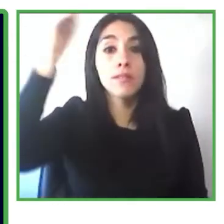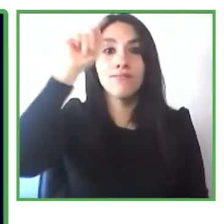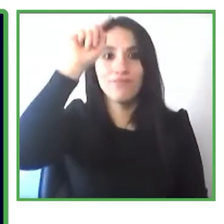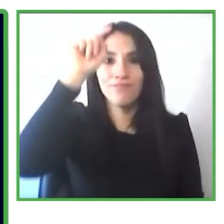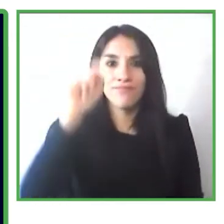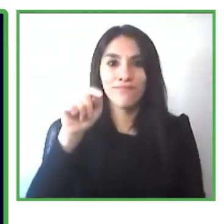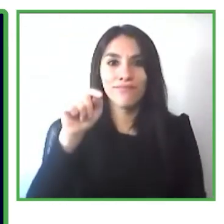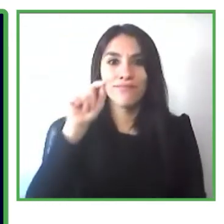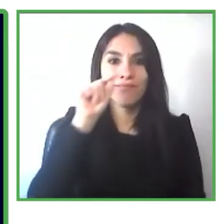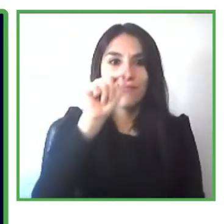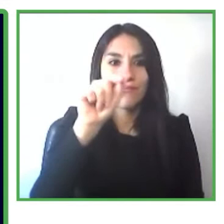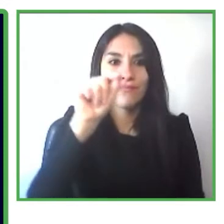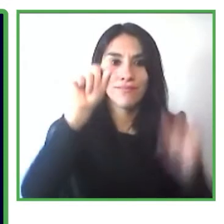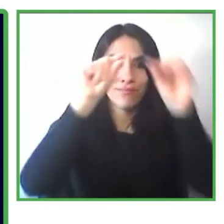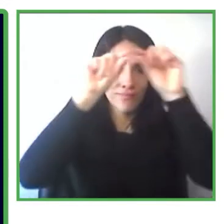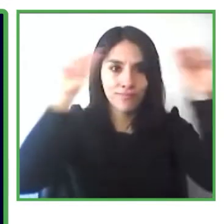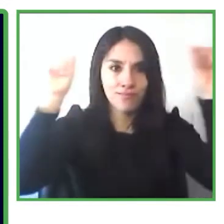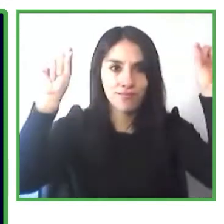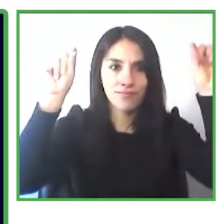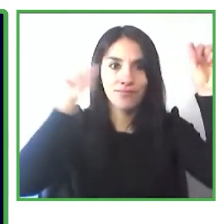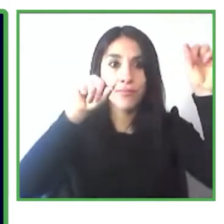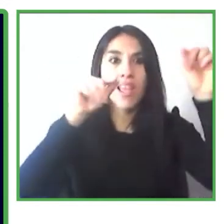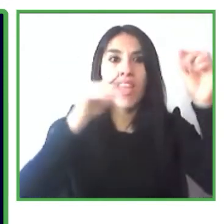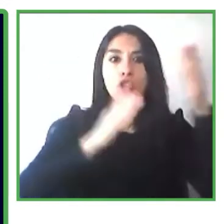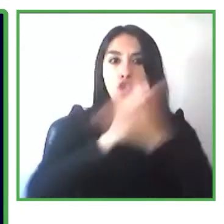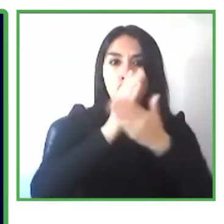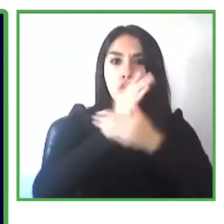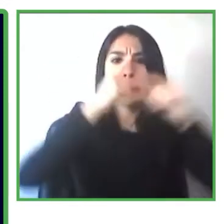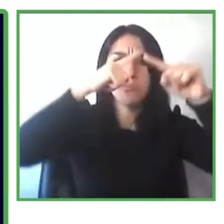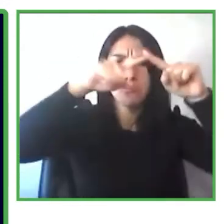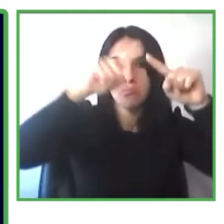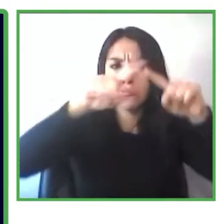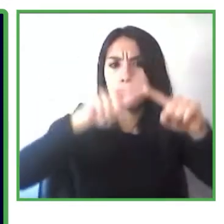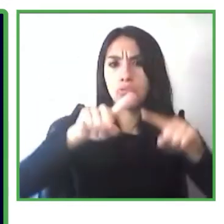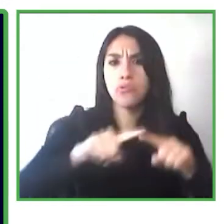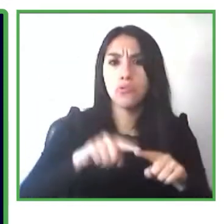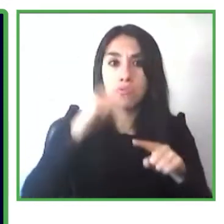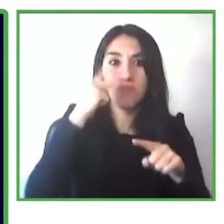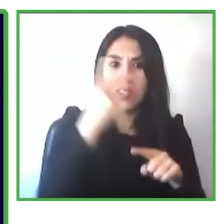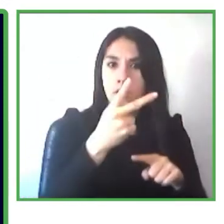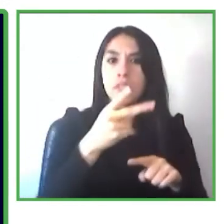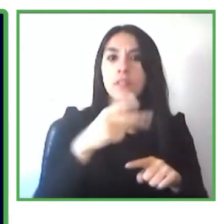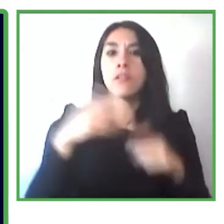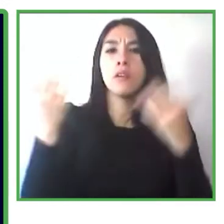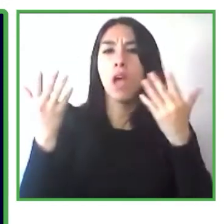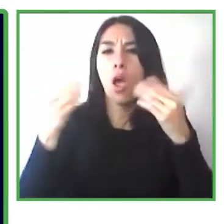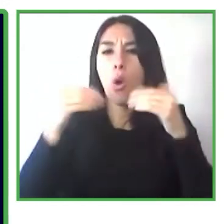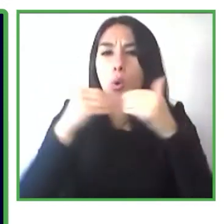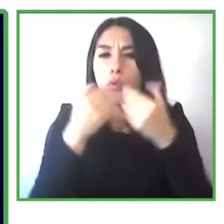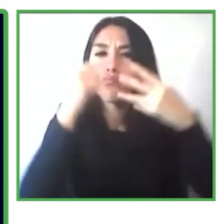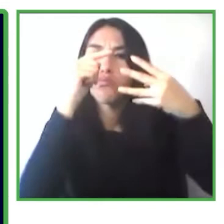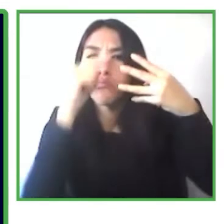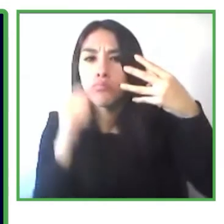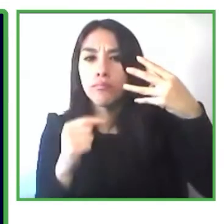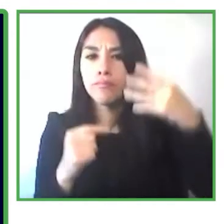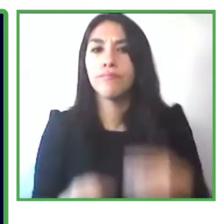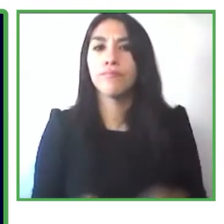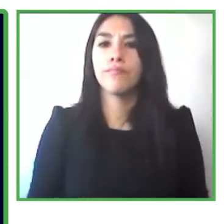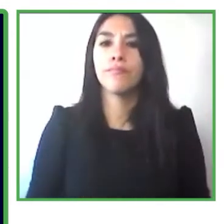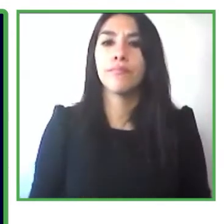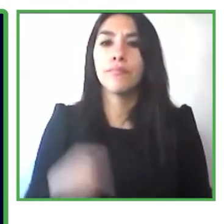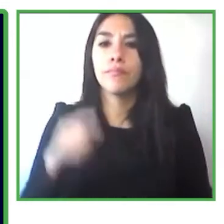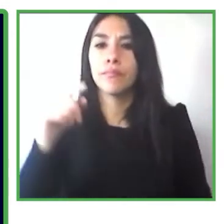Cada uno cuenta con un sistema de evaluación una fuente de verificación un apartado para